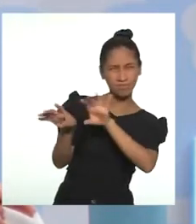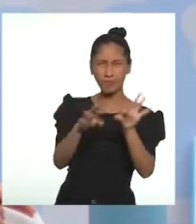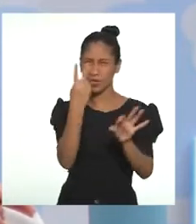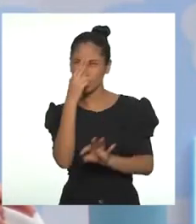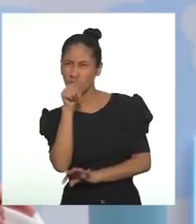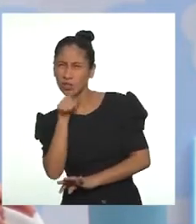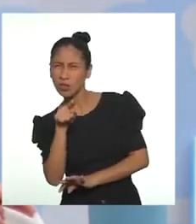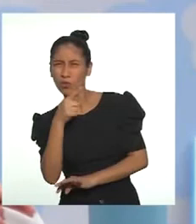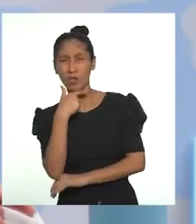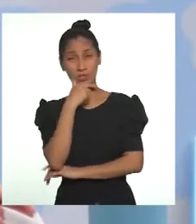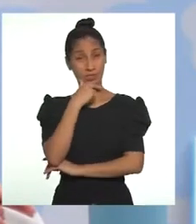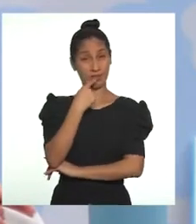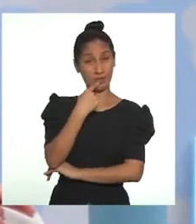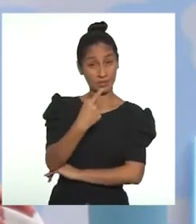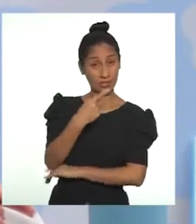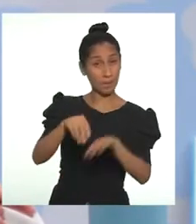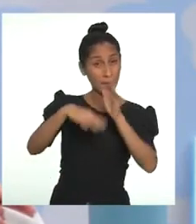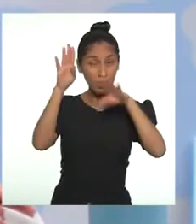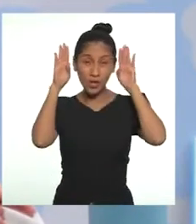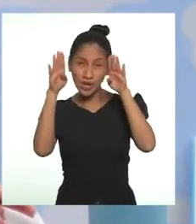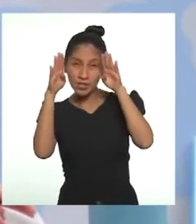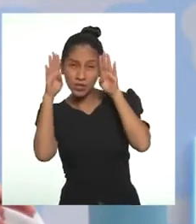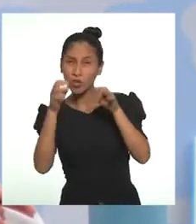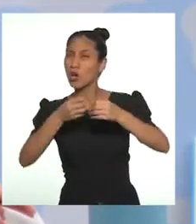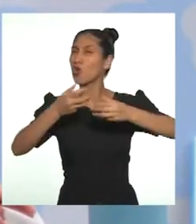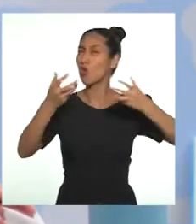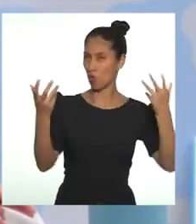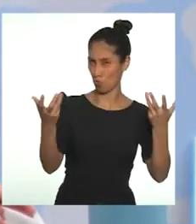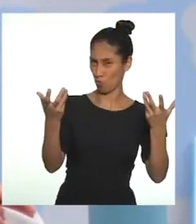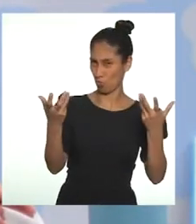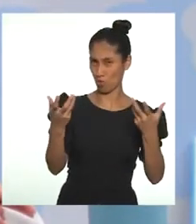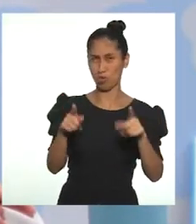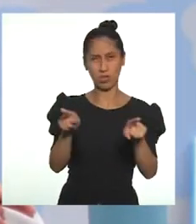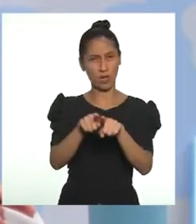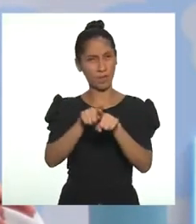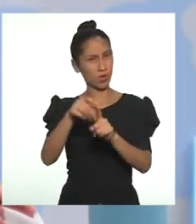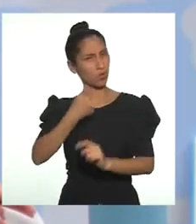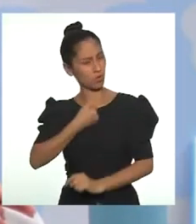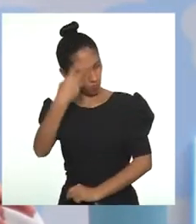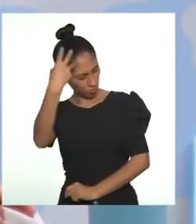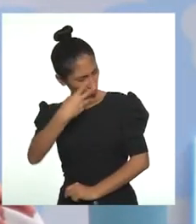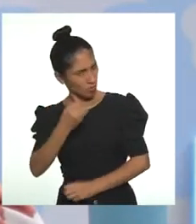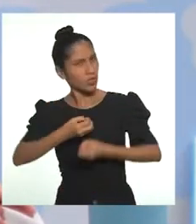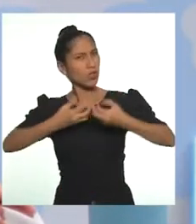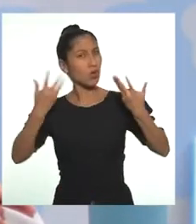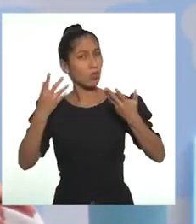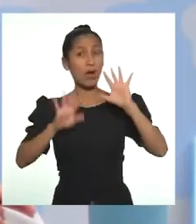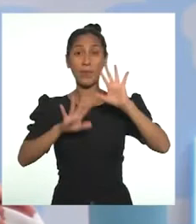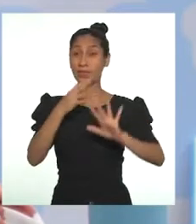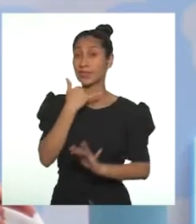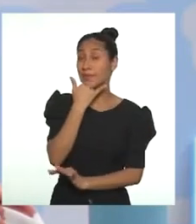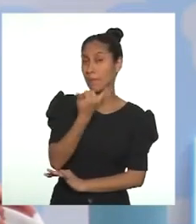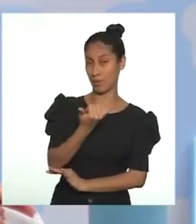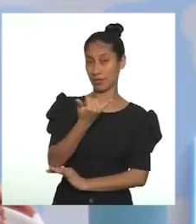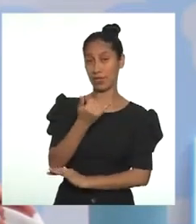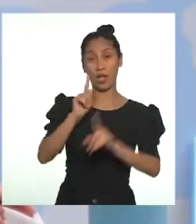se suele prestar mayor atención a cómo somos y cómo nos vemos. Suele pasar que algunas chicas y chicos